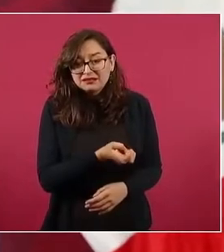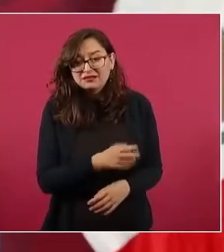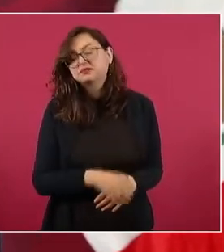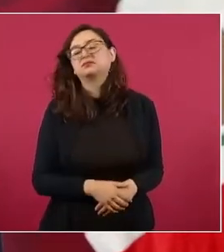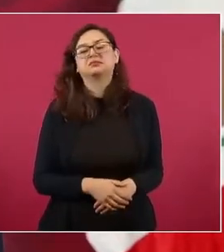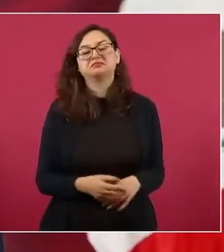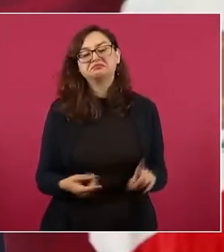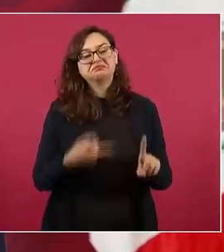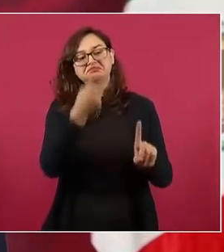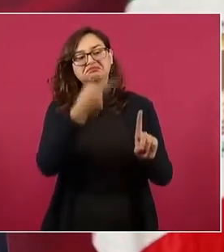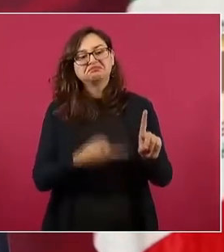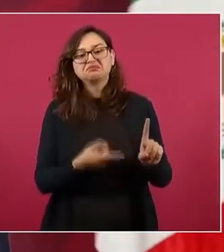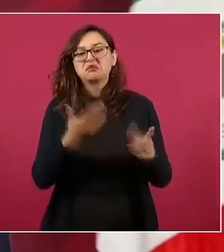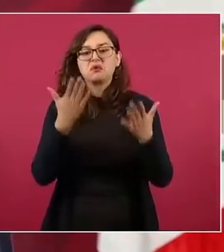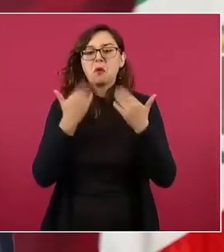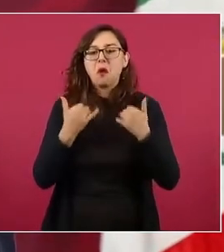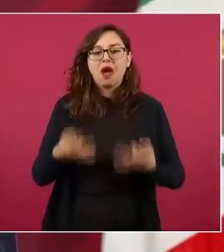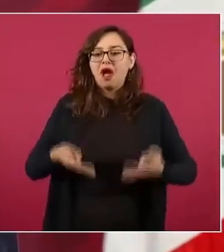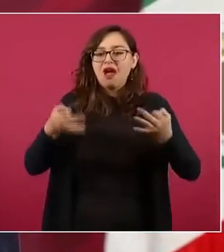sin amor al pueblo.